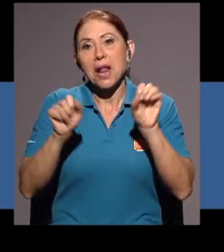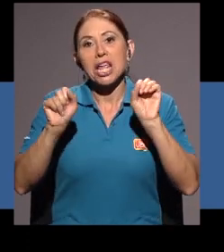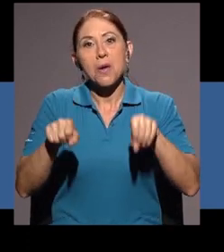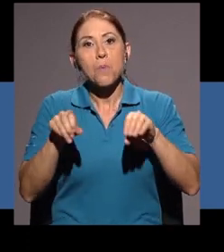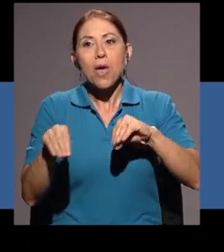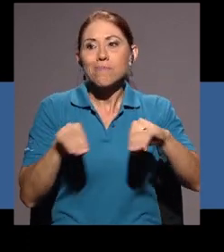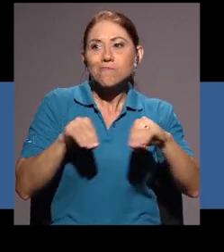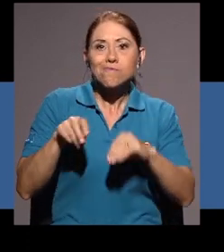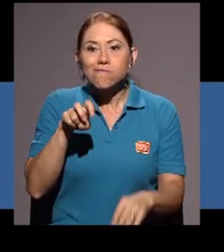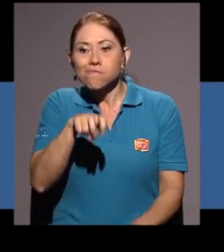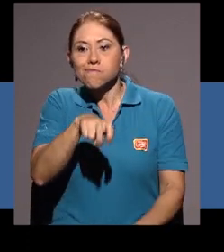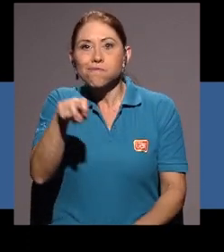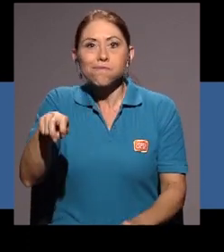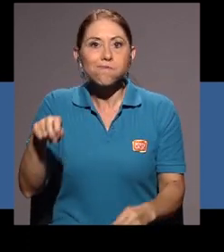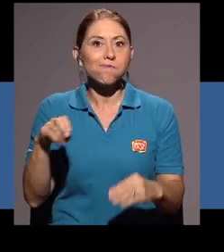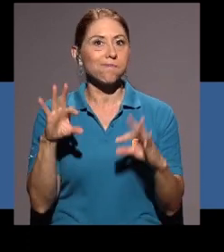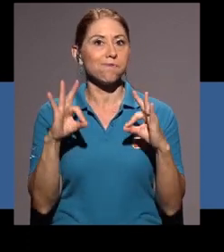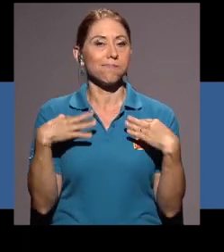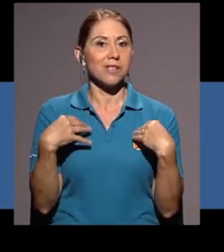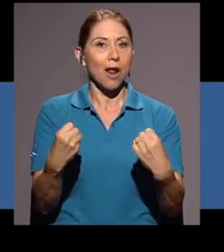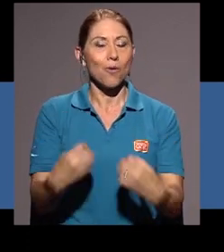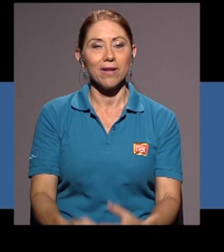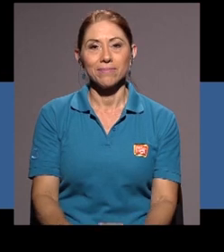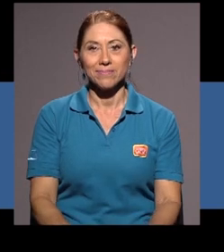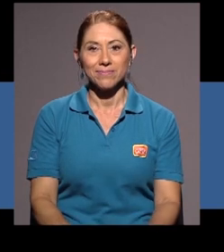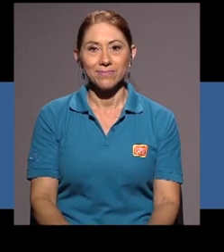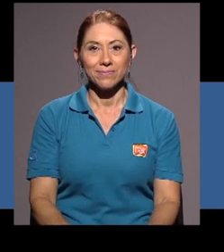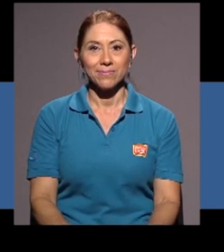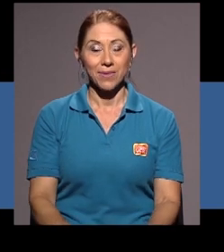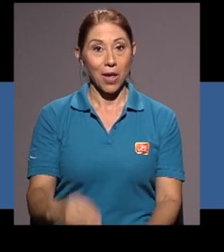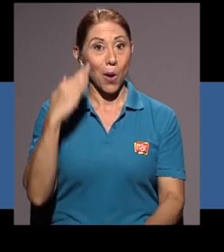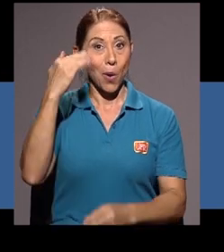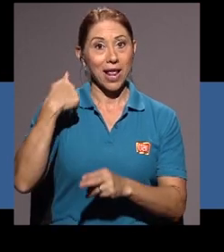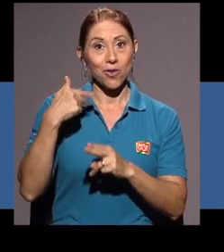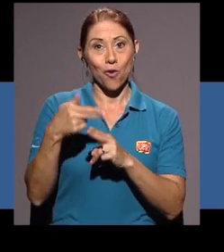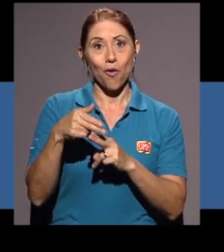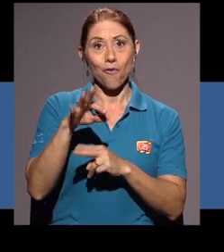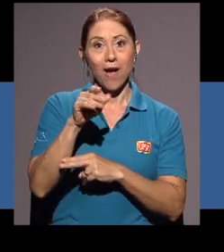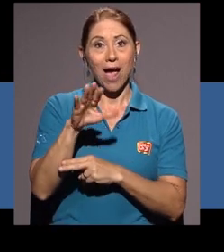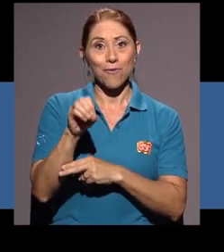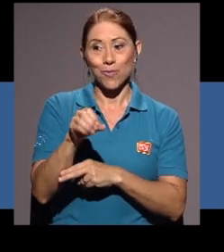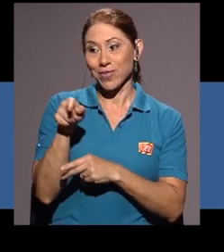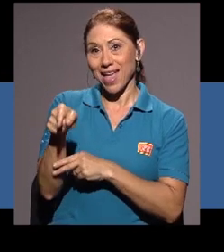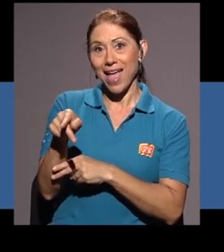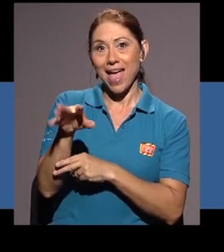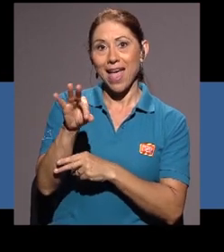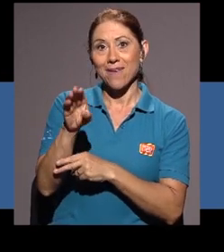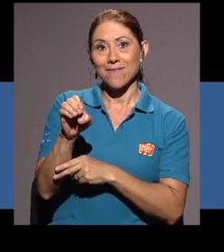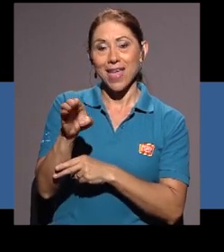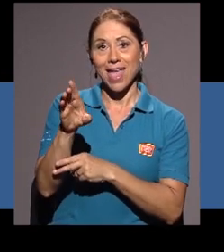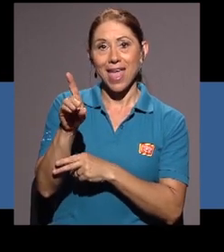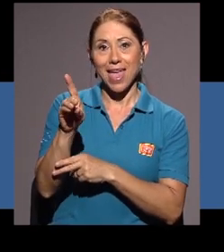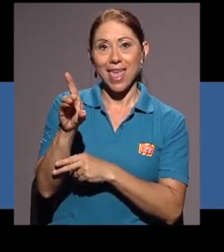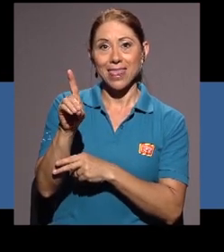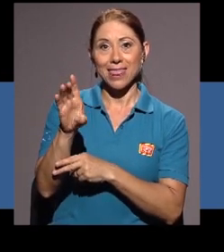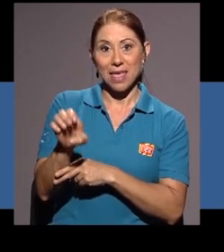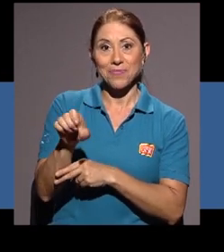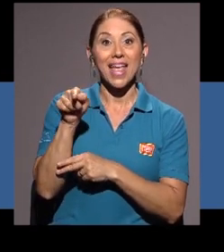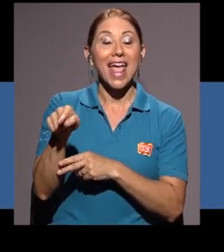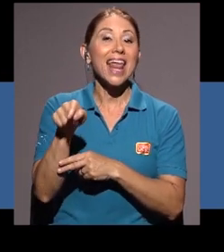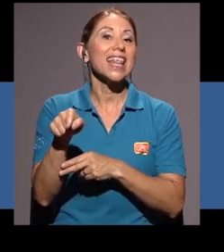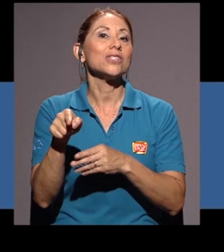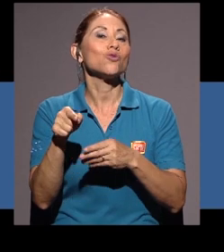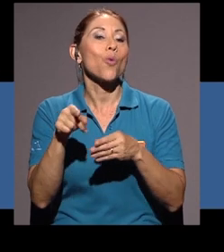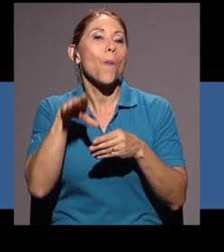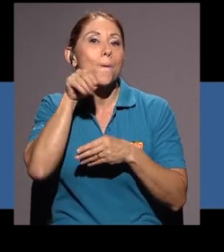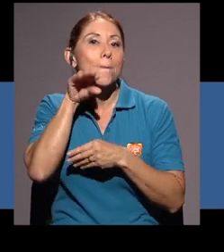que pueda hacer ejercicio y se mantenga saludable. Hola, yo soy Fabio y él es Fede. Fede es un perrito Golden Retriever que